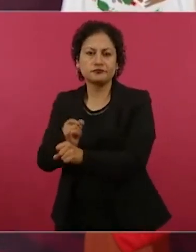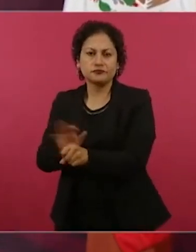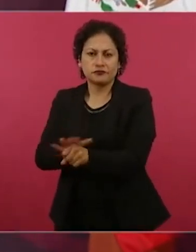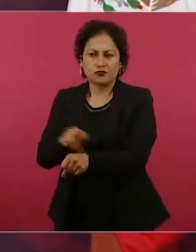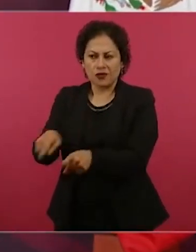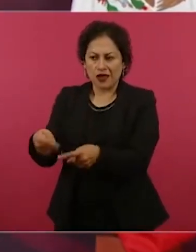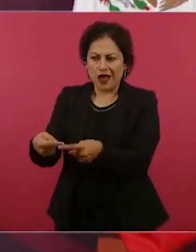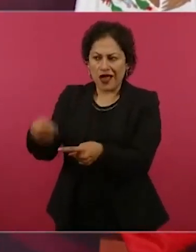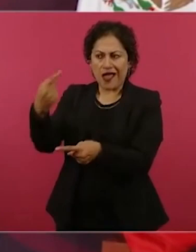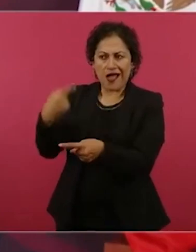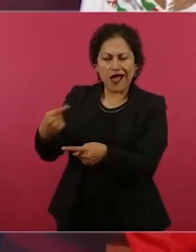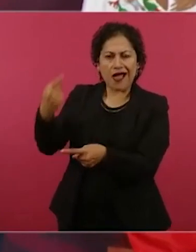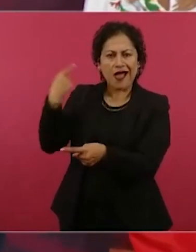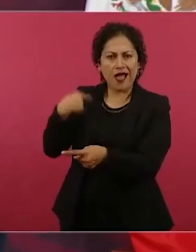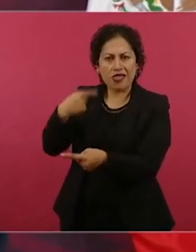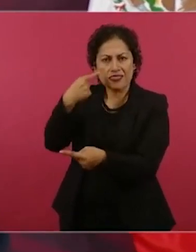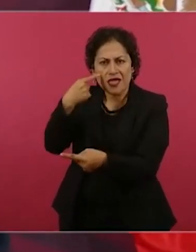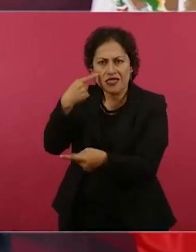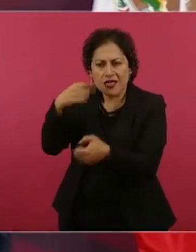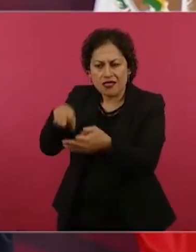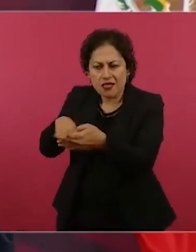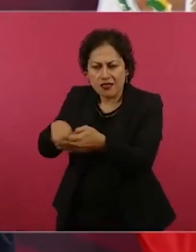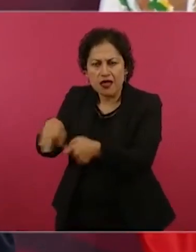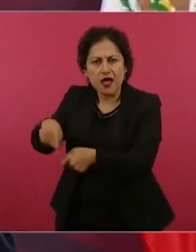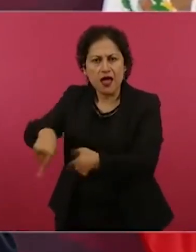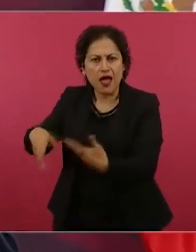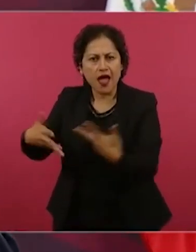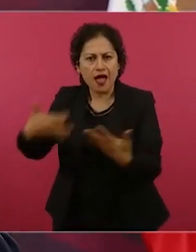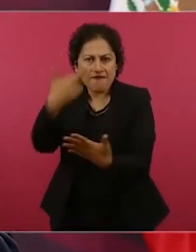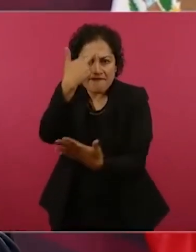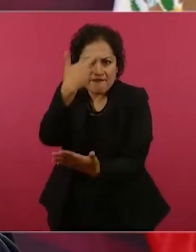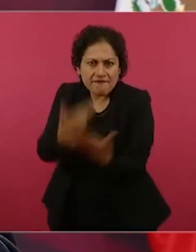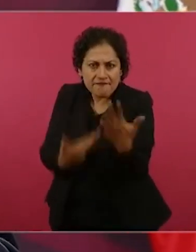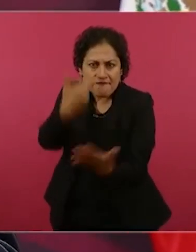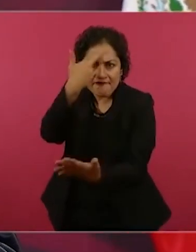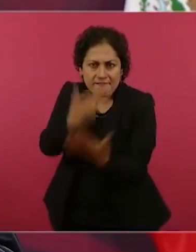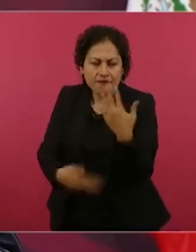ilegal e injusta,